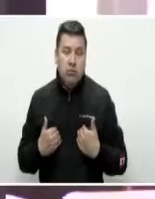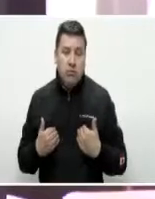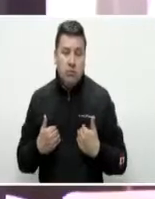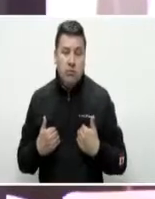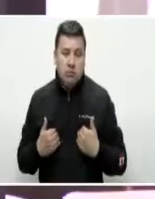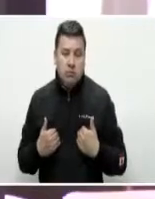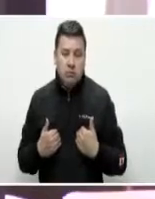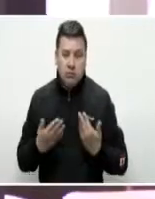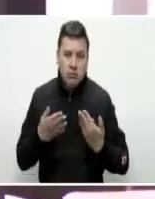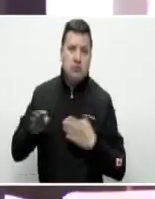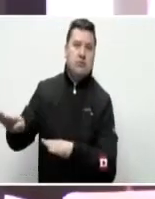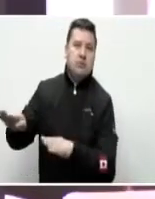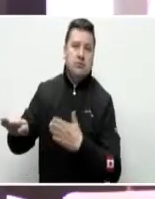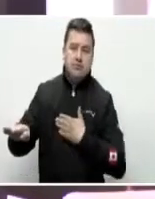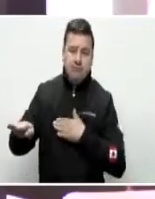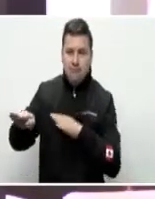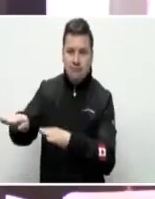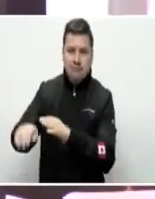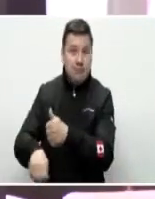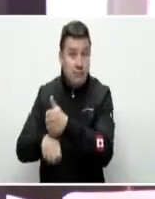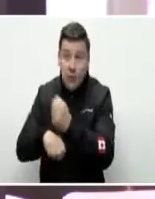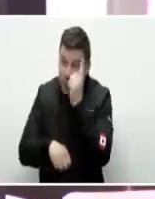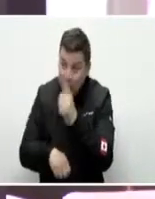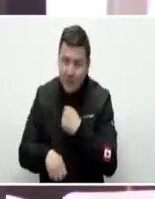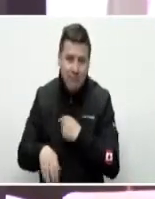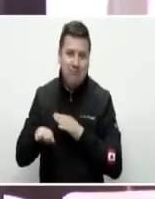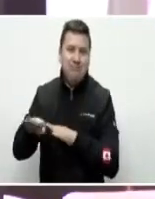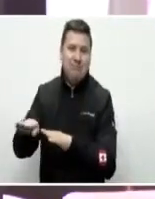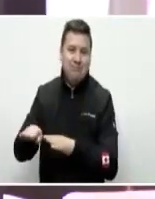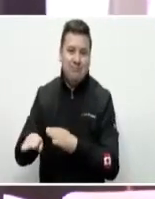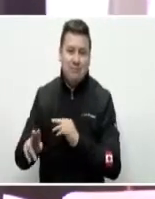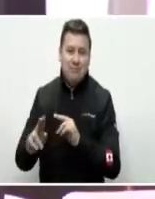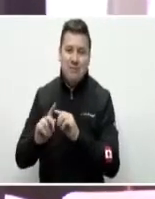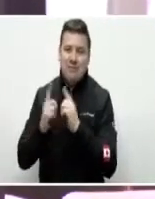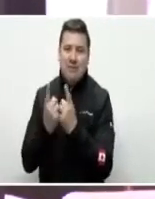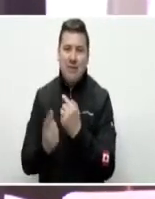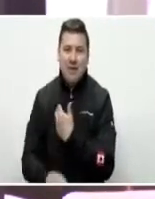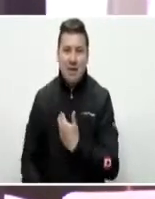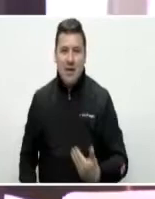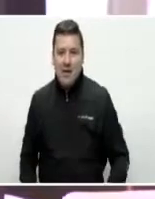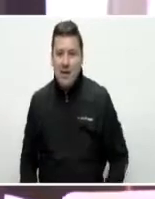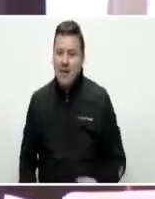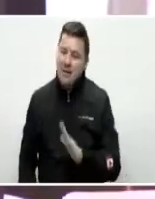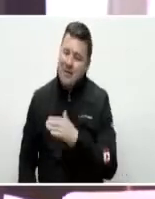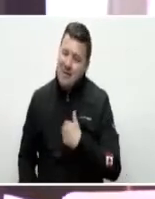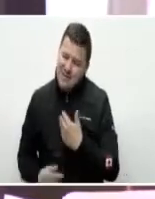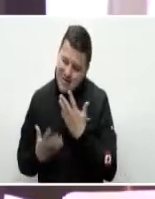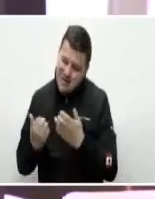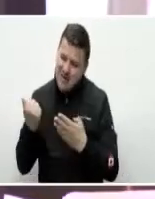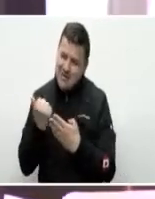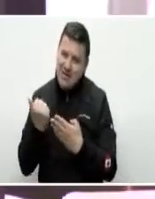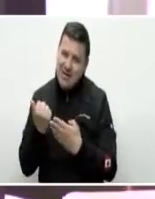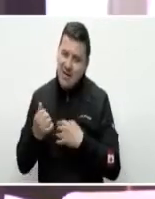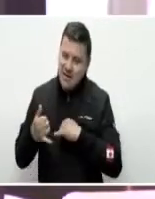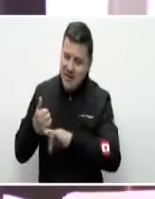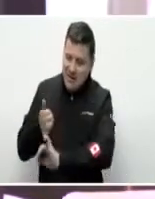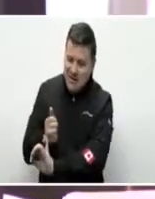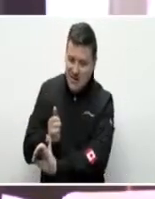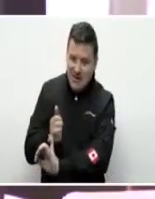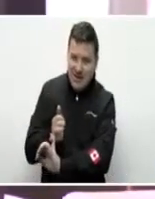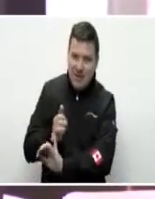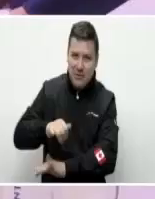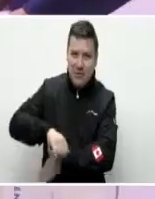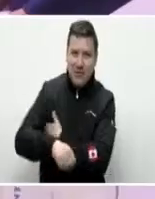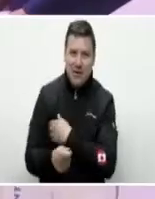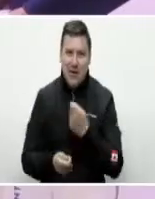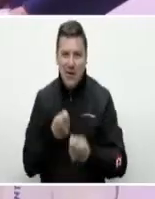admirador del SENA. El director no sabe esto, que cuando me reuní con el presidente yo le dije, presidente, yo quiero que el SENA dependa del Ministerio de Comercio.